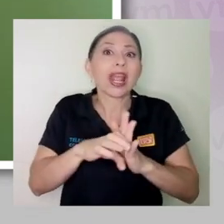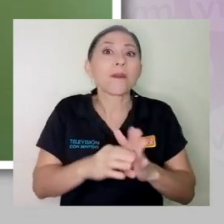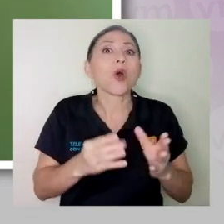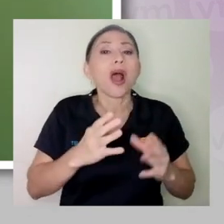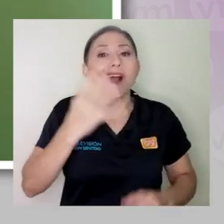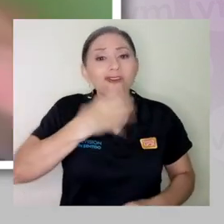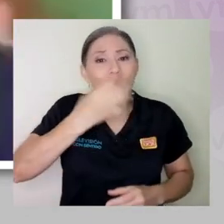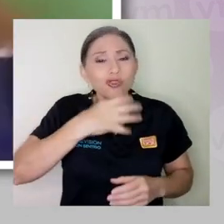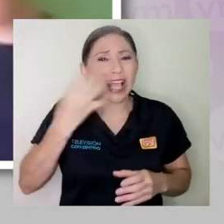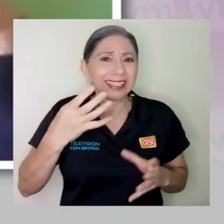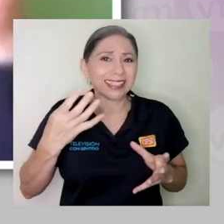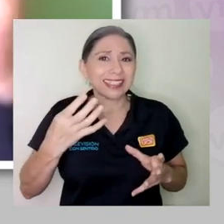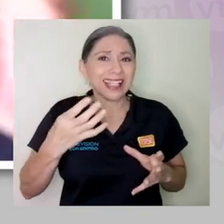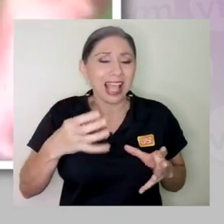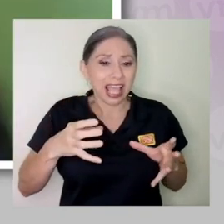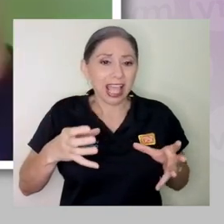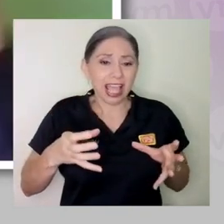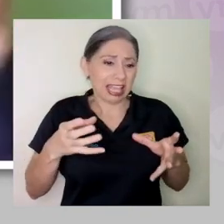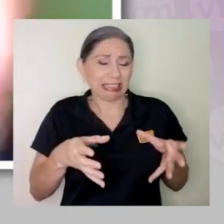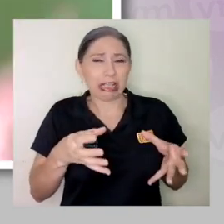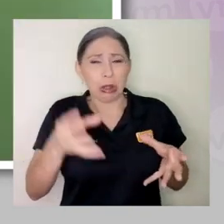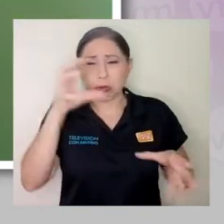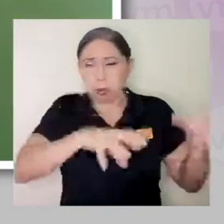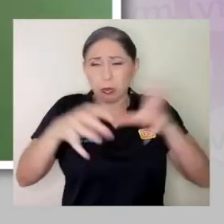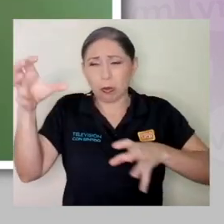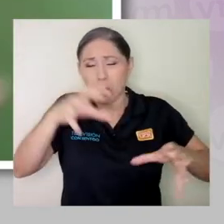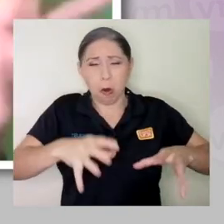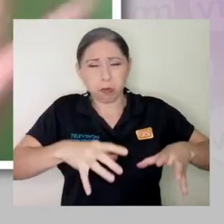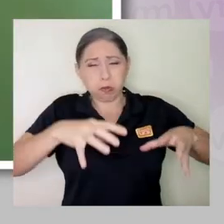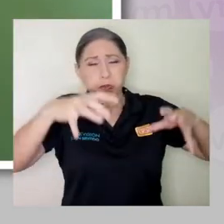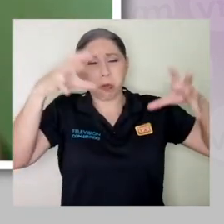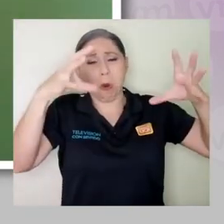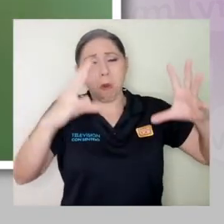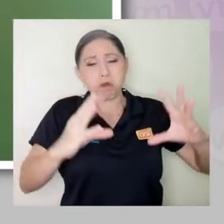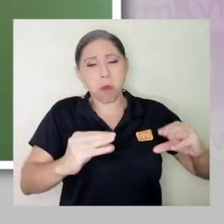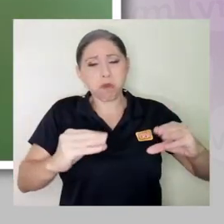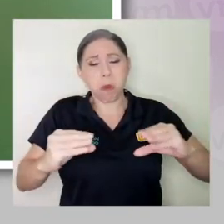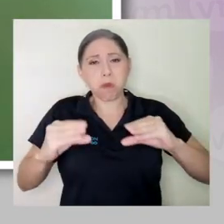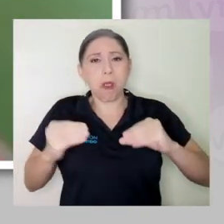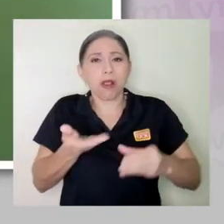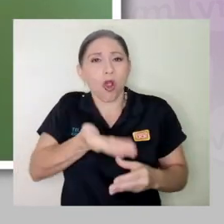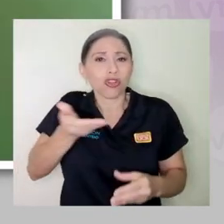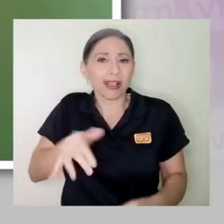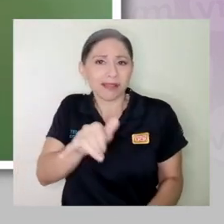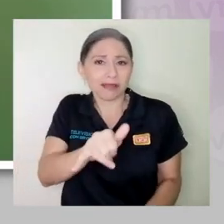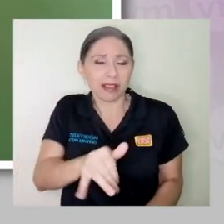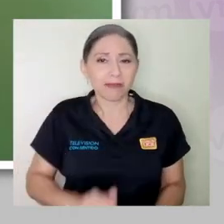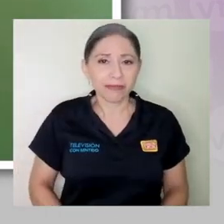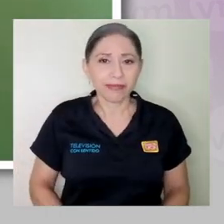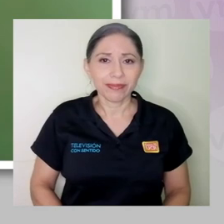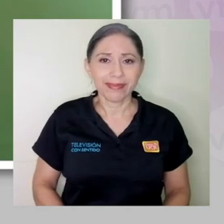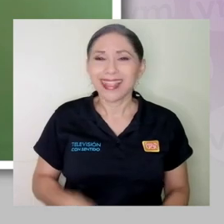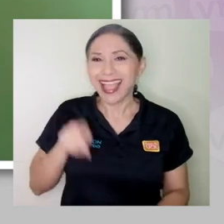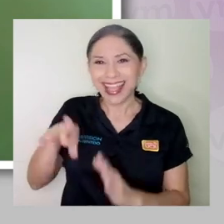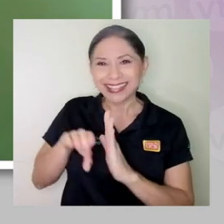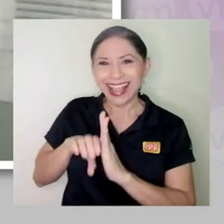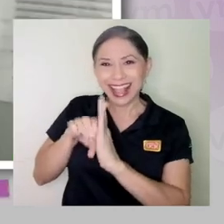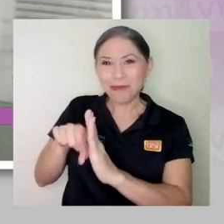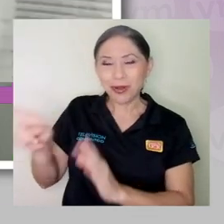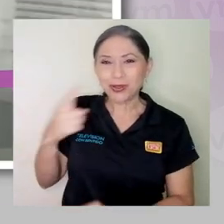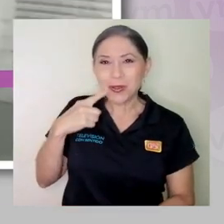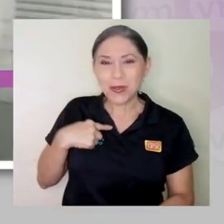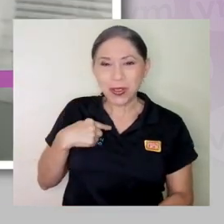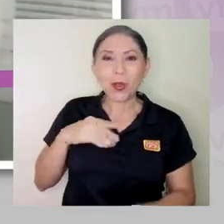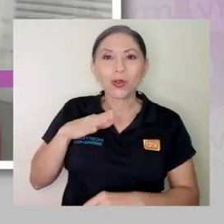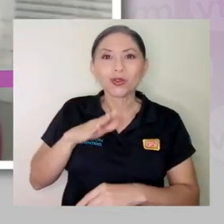Que apilaron muchas frutas o muchos vegetales en un mismo camión y se estriparon, cosas de ese tipo. Ajá, pero a